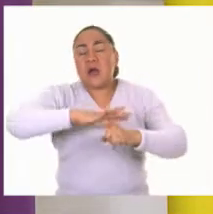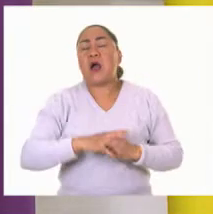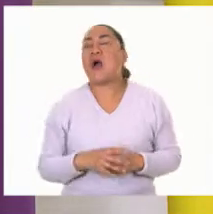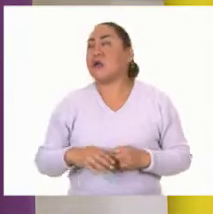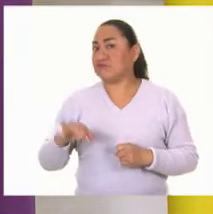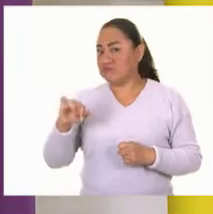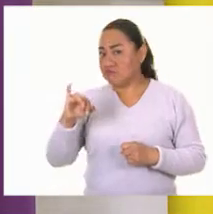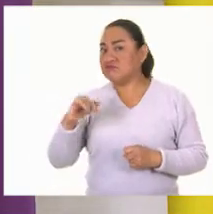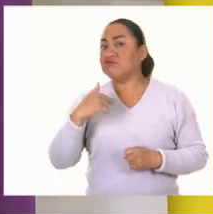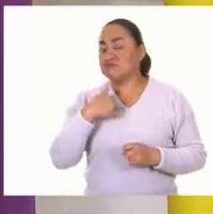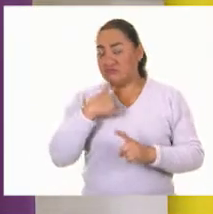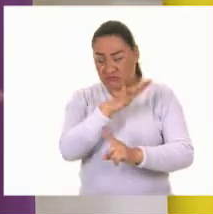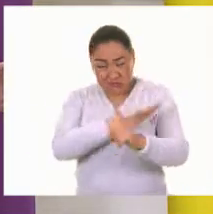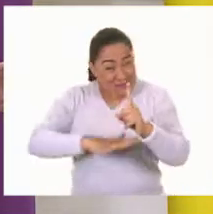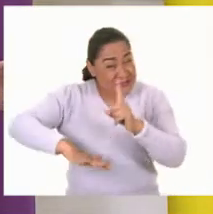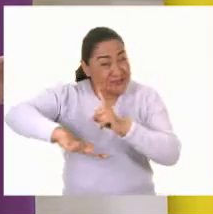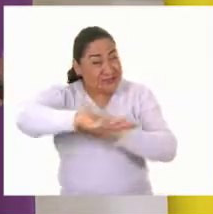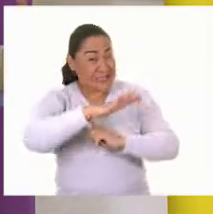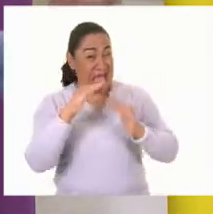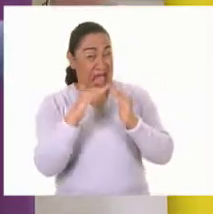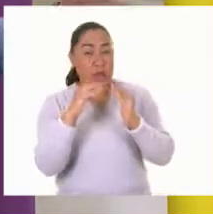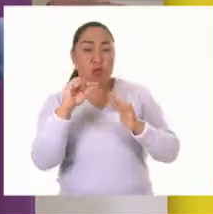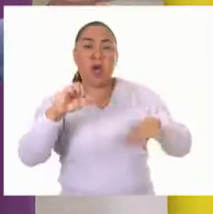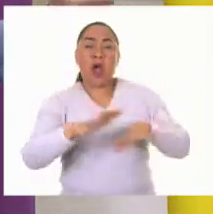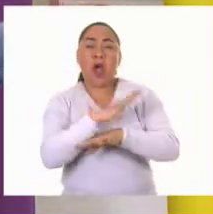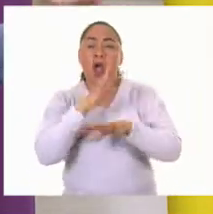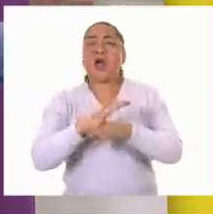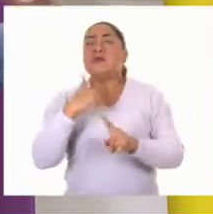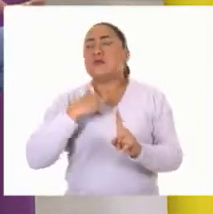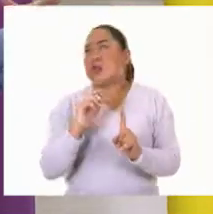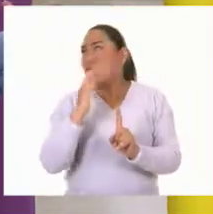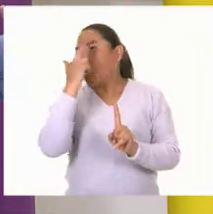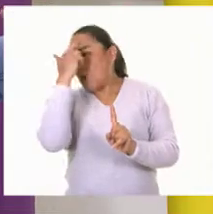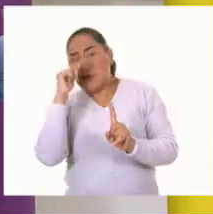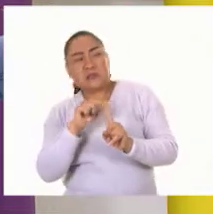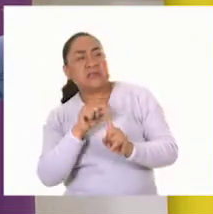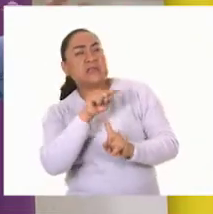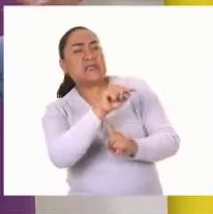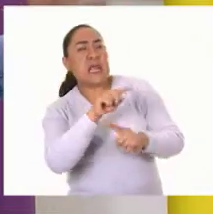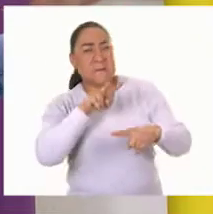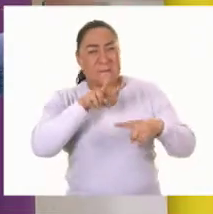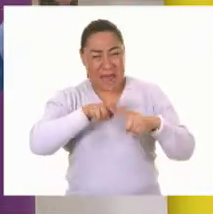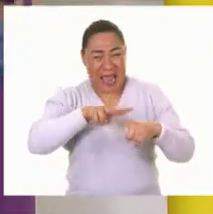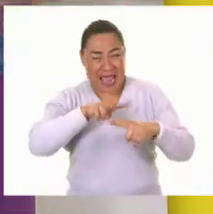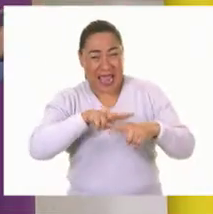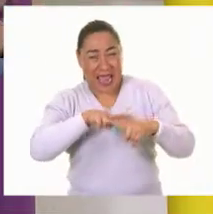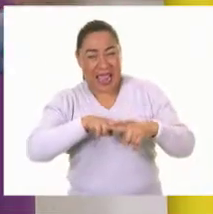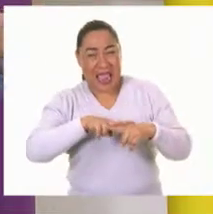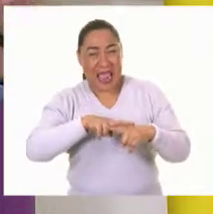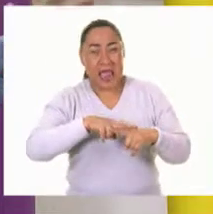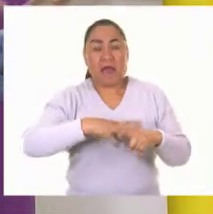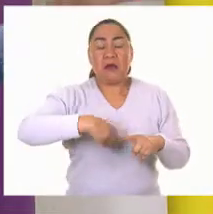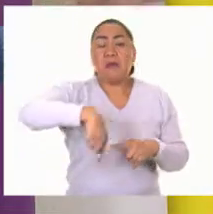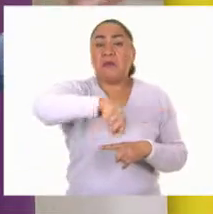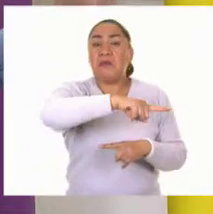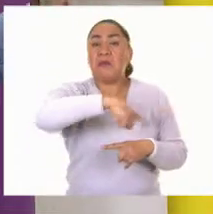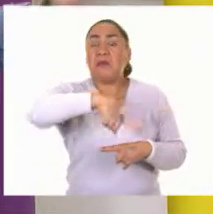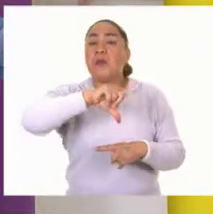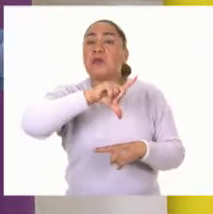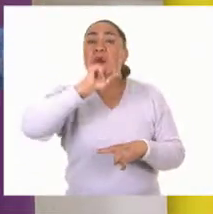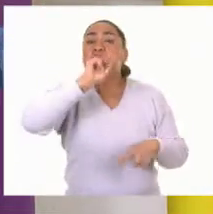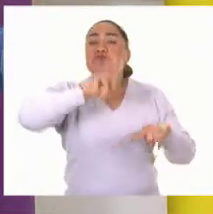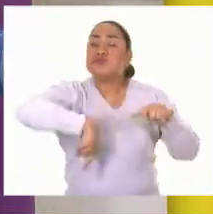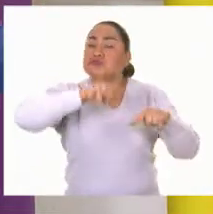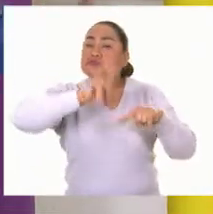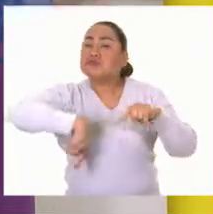Recuerdo que había un parque muy cerca de mi casa que de repente deshicieron,